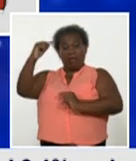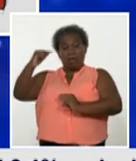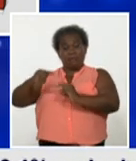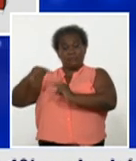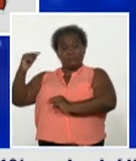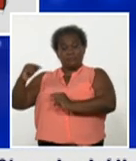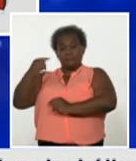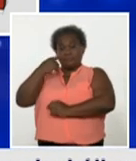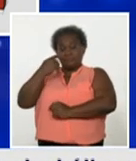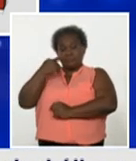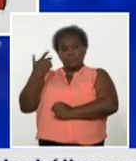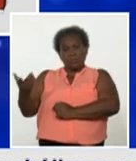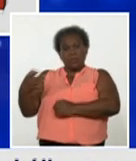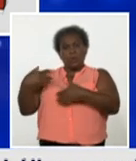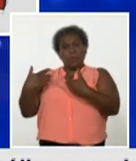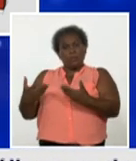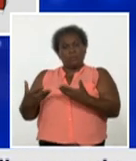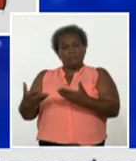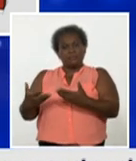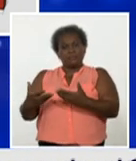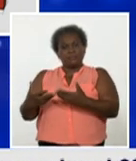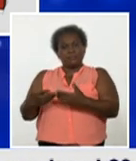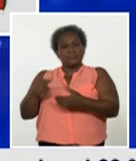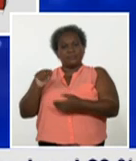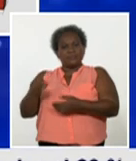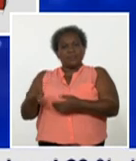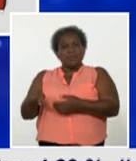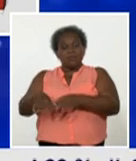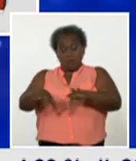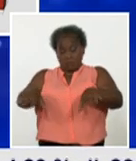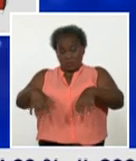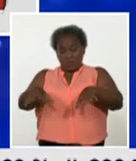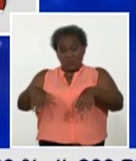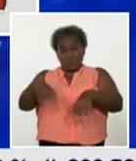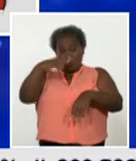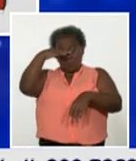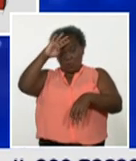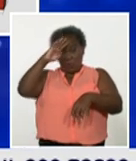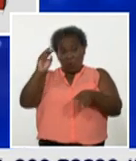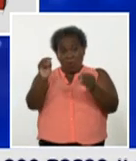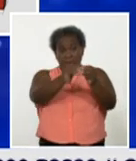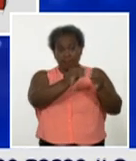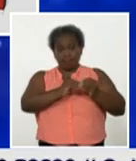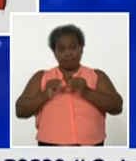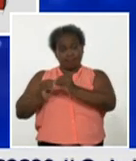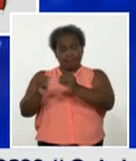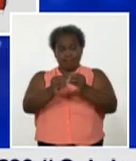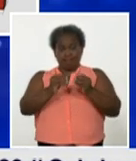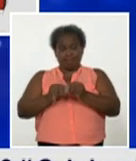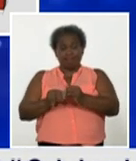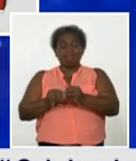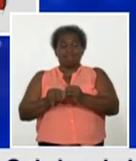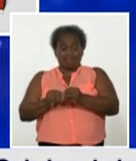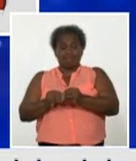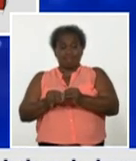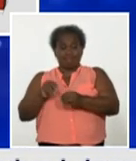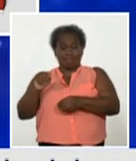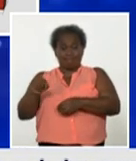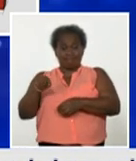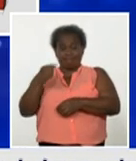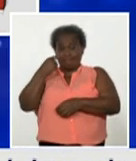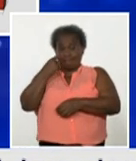comportamiento a predominio de la transmisión autóctona en nuestro país, que es lo que ha predominado desde hace más